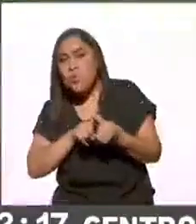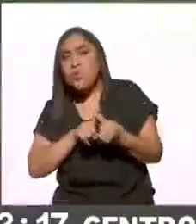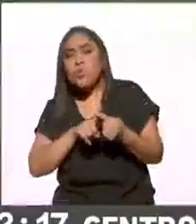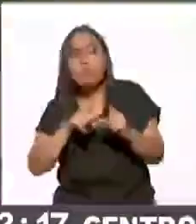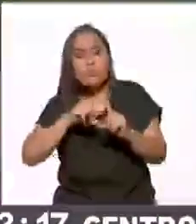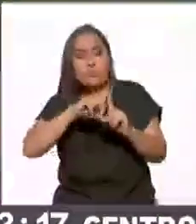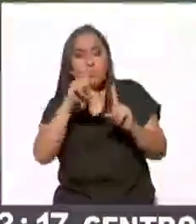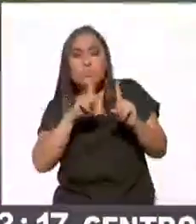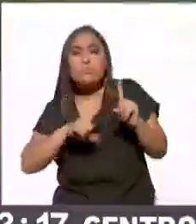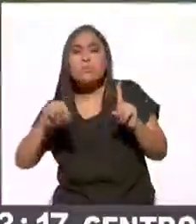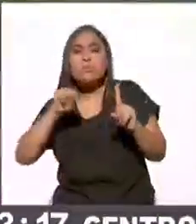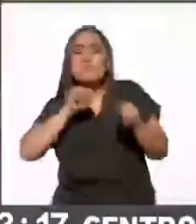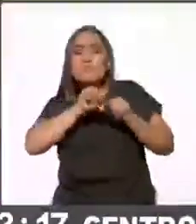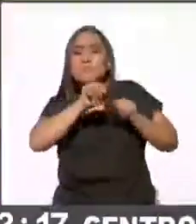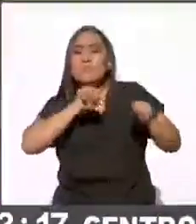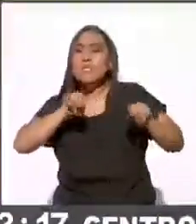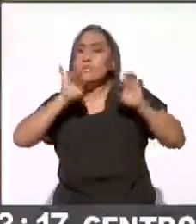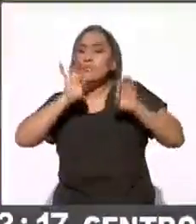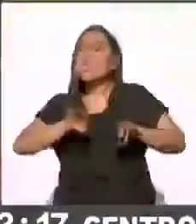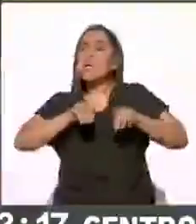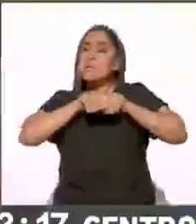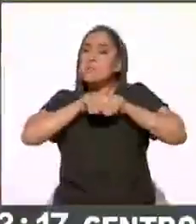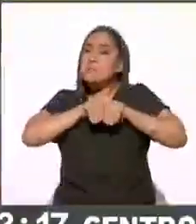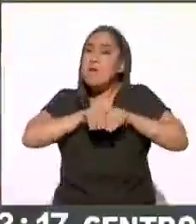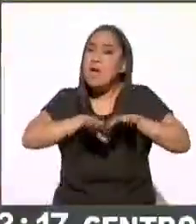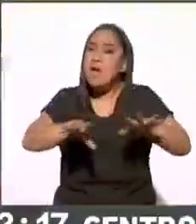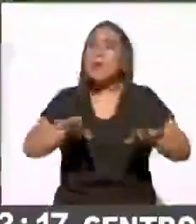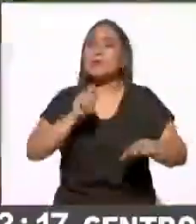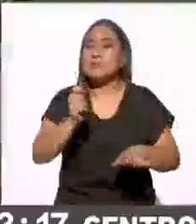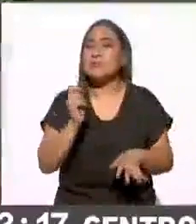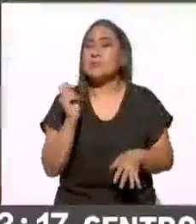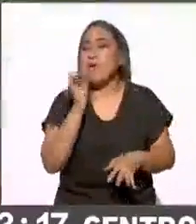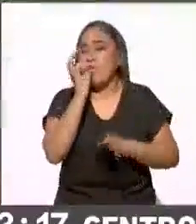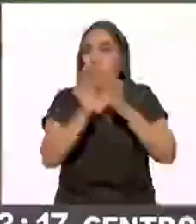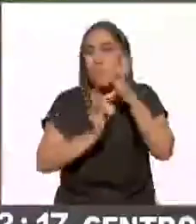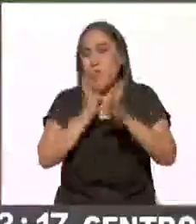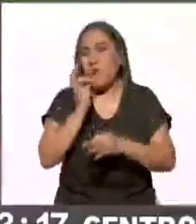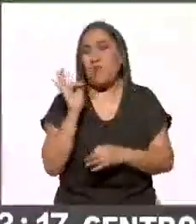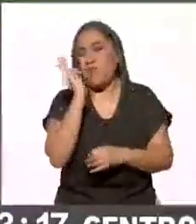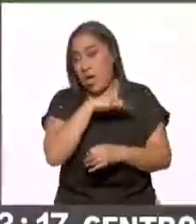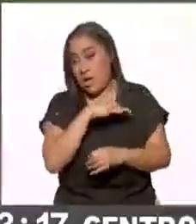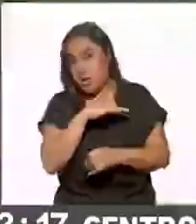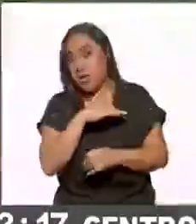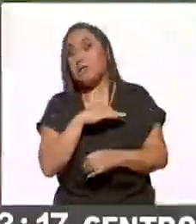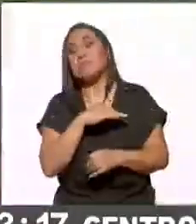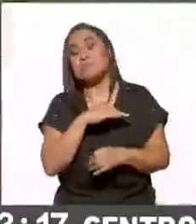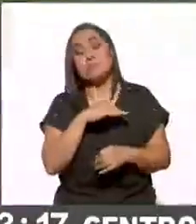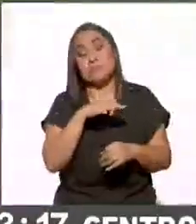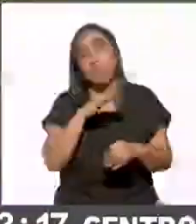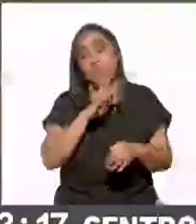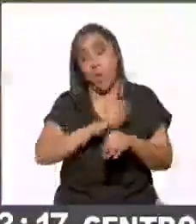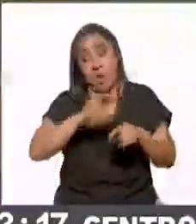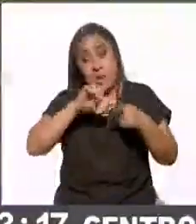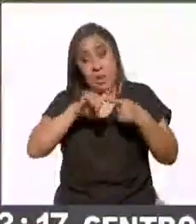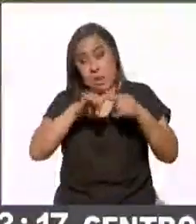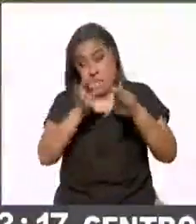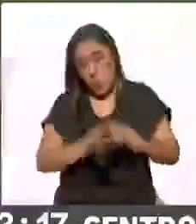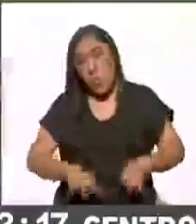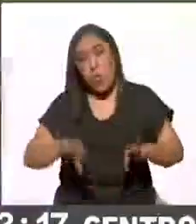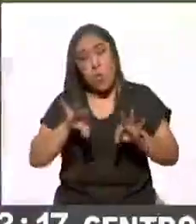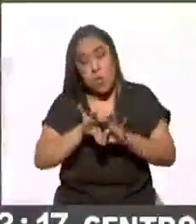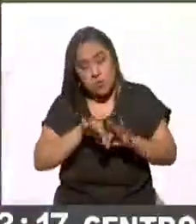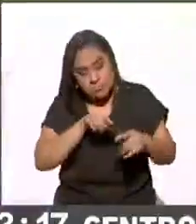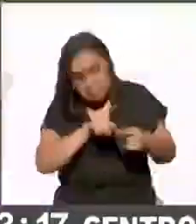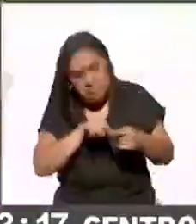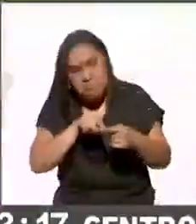fueron los puntos donde surgieron estos focos de información falsa. Uno de ellos, el más importante y donde se obtuvo